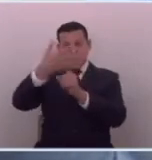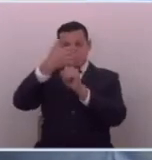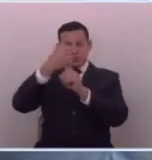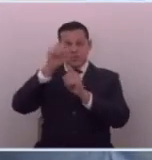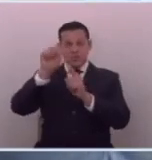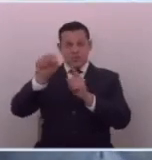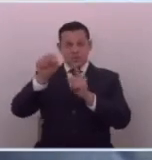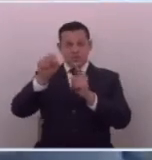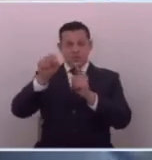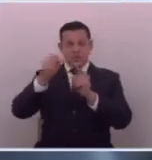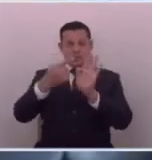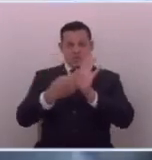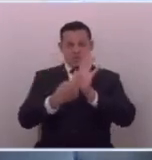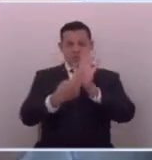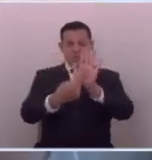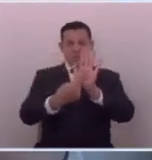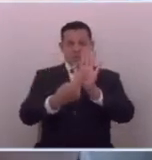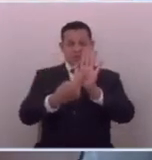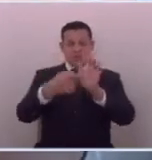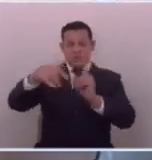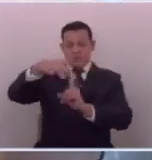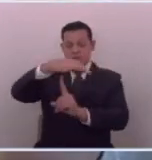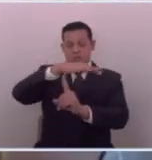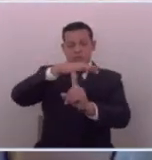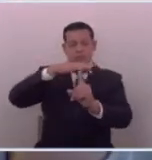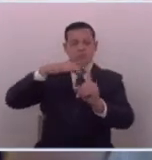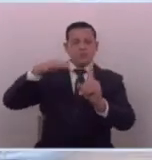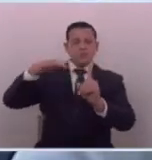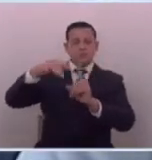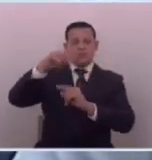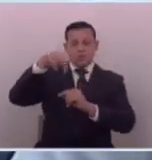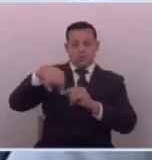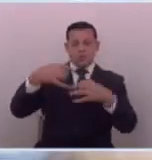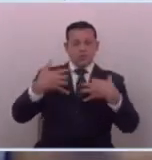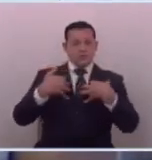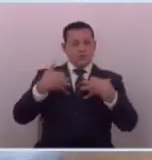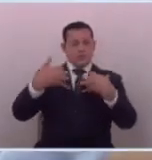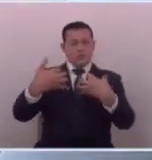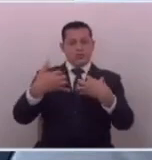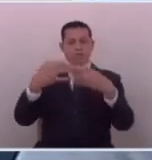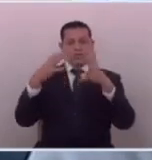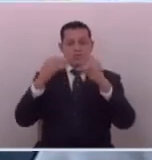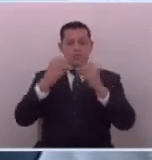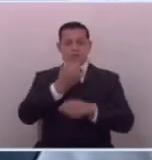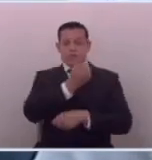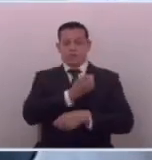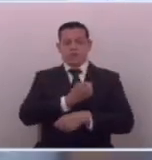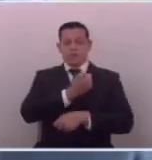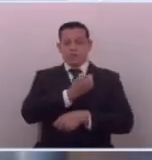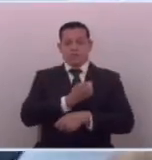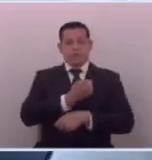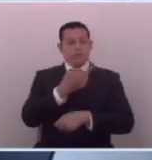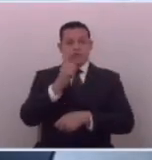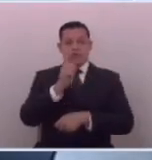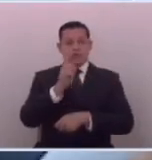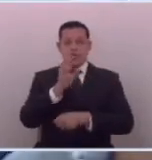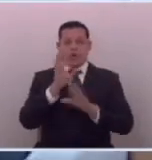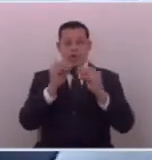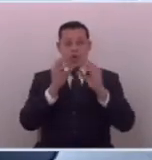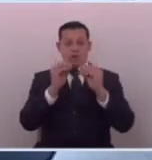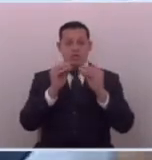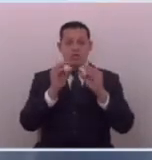quedado en evidencia o en el ambiente aquí en este pleno porque hablan con dolor no hablan